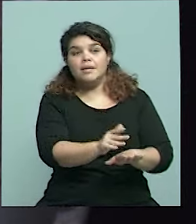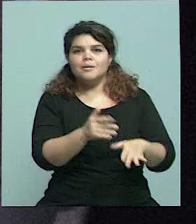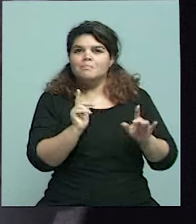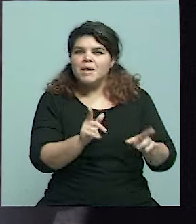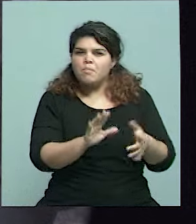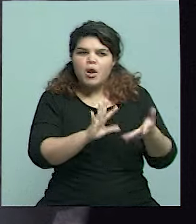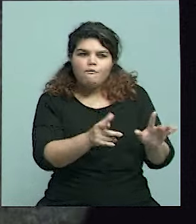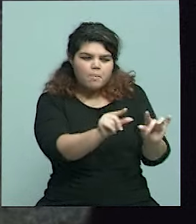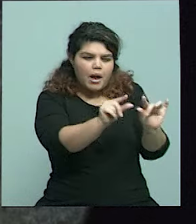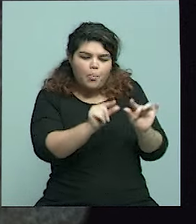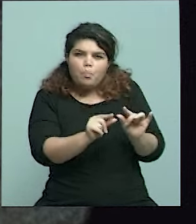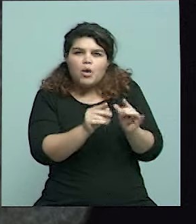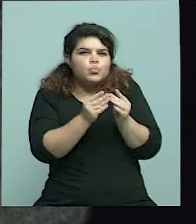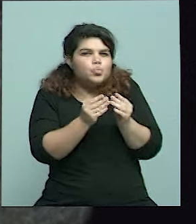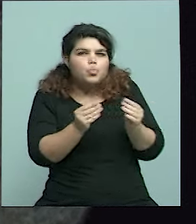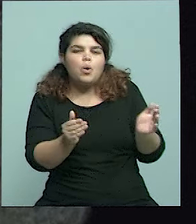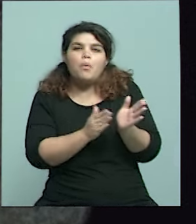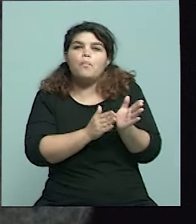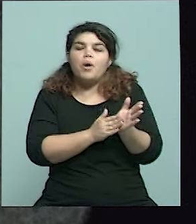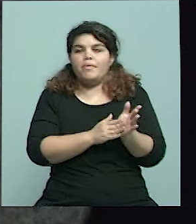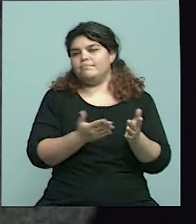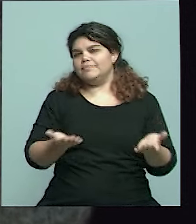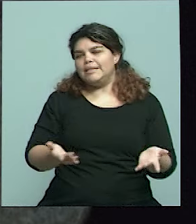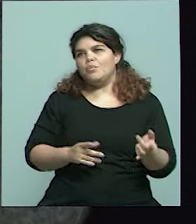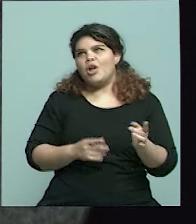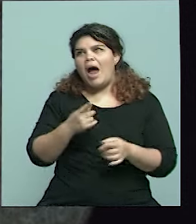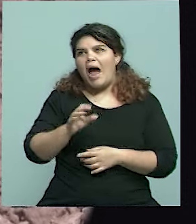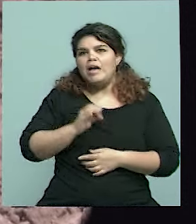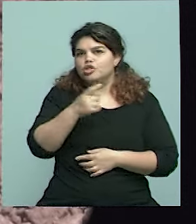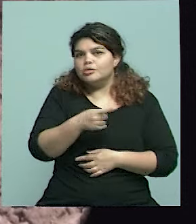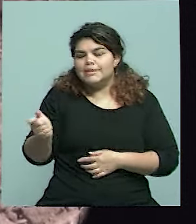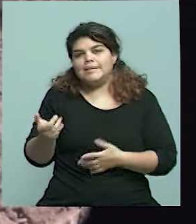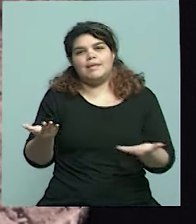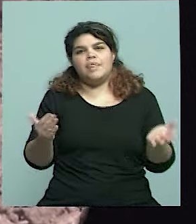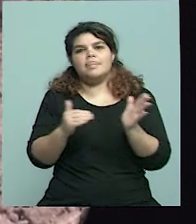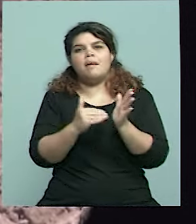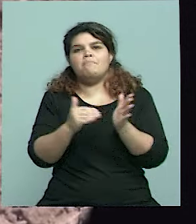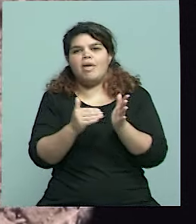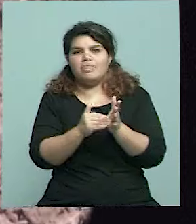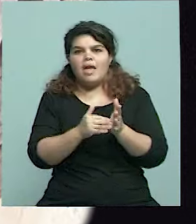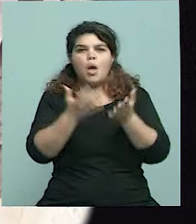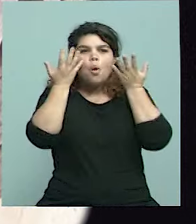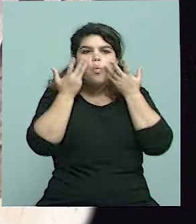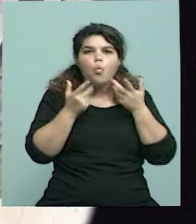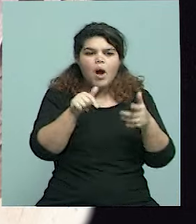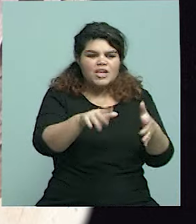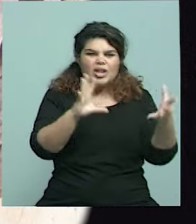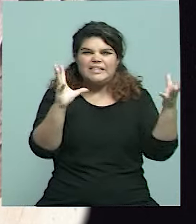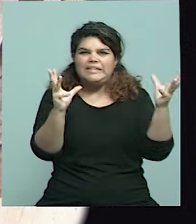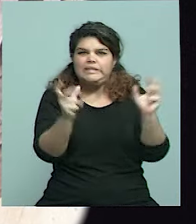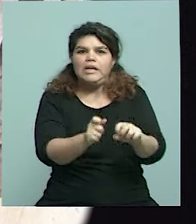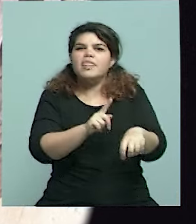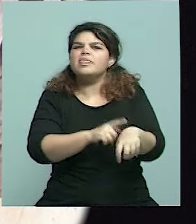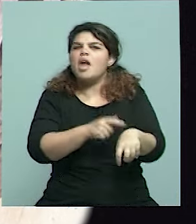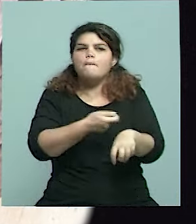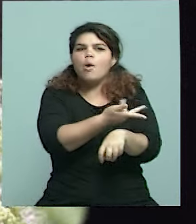Sí, bueno, con 100 años es como que, bueno, va a depender mucho del estado de conservación, de dónde se encontró, porque son muchos